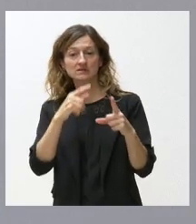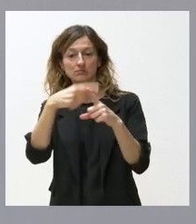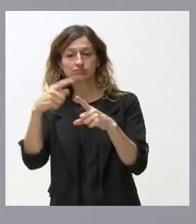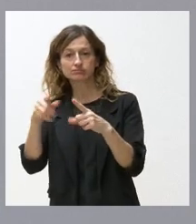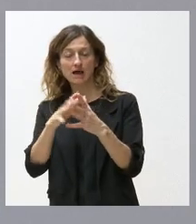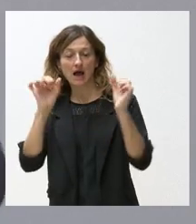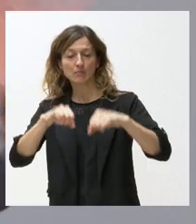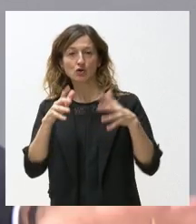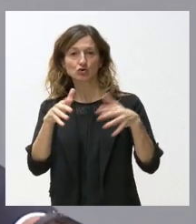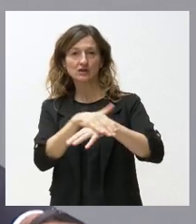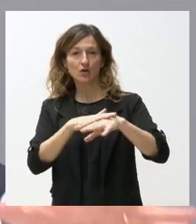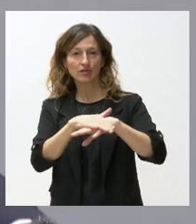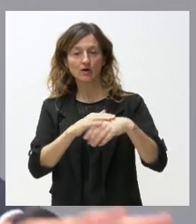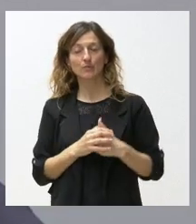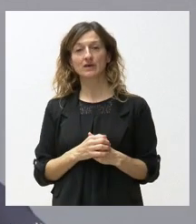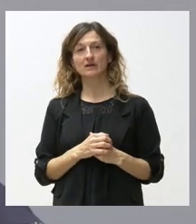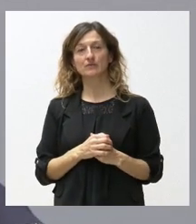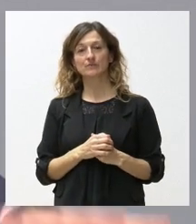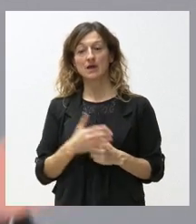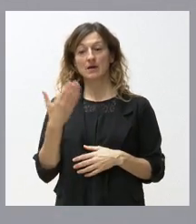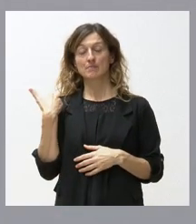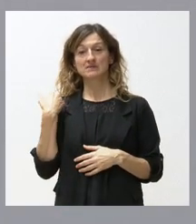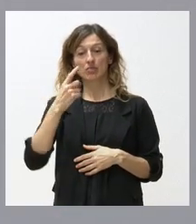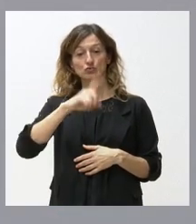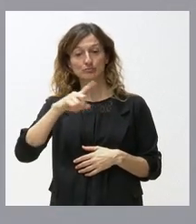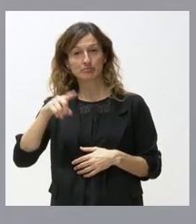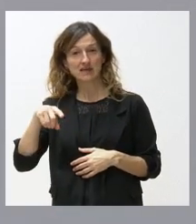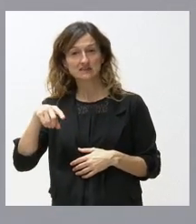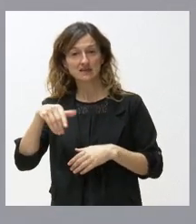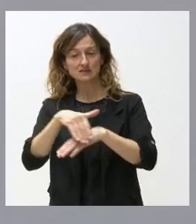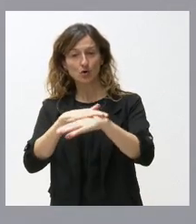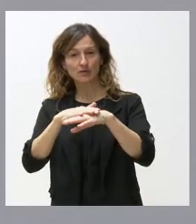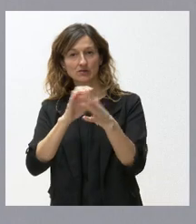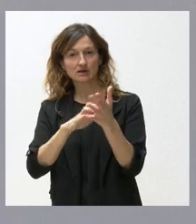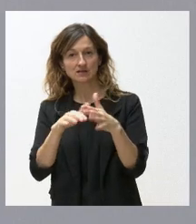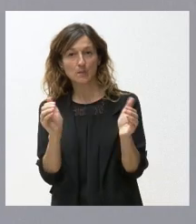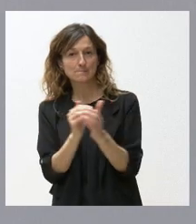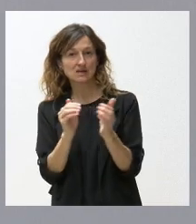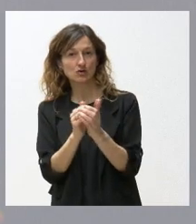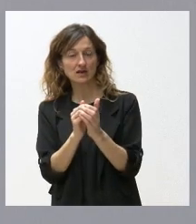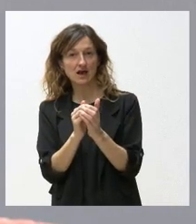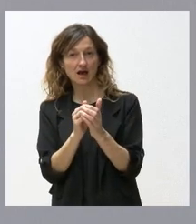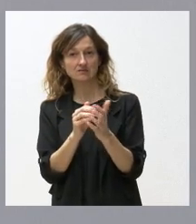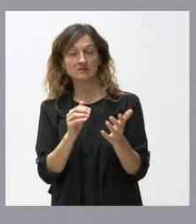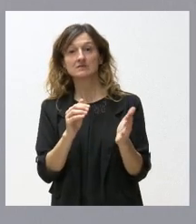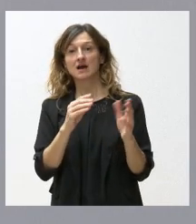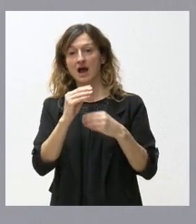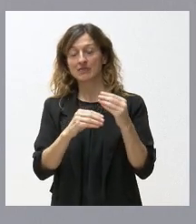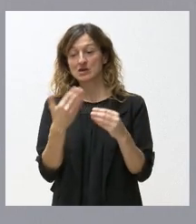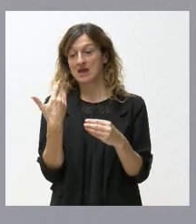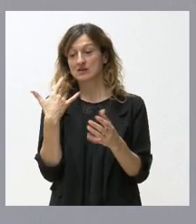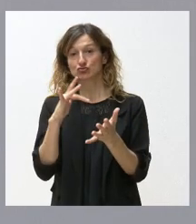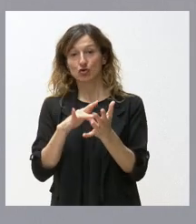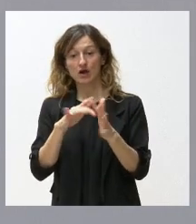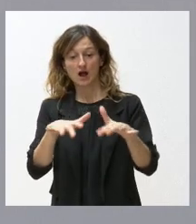Consejo de Gobierno. Lo que hemos hecho en los últimos meses desde que el Gobierno de Castilla y León está en minoría parlamentaria y lo que ocurrió ayer en las Cortes de